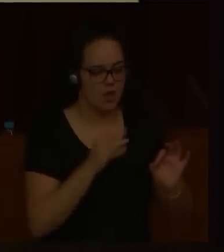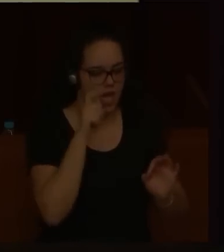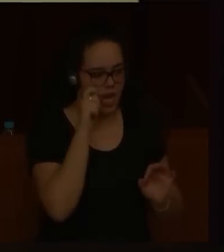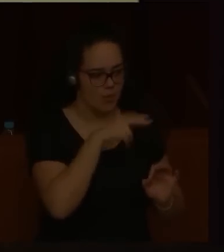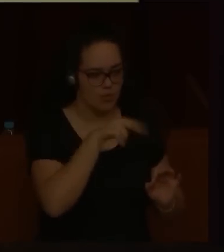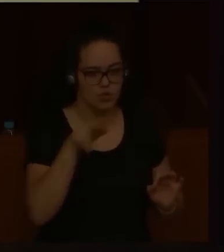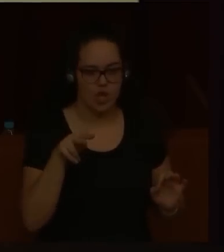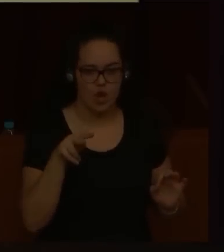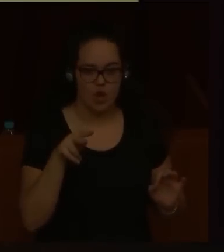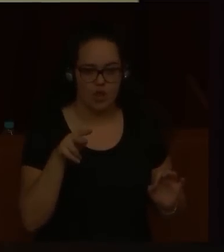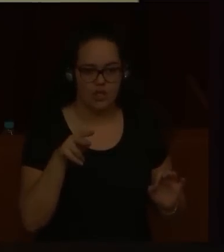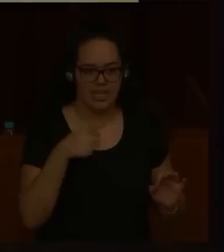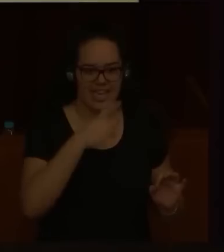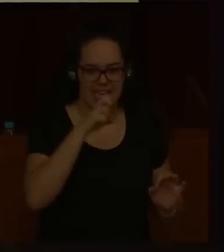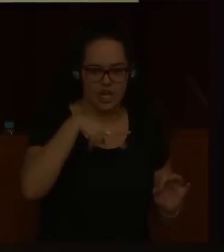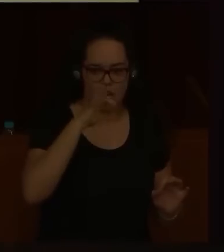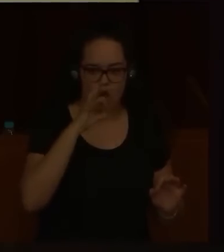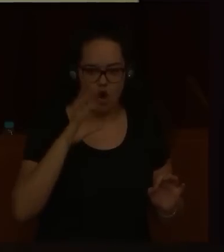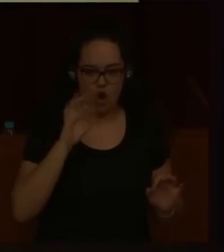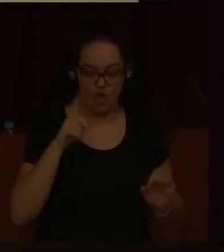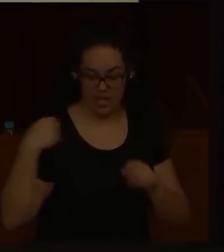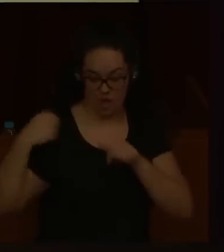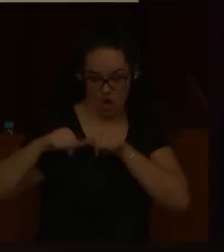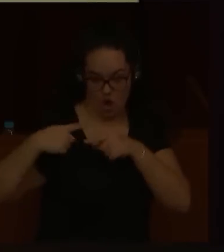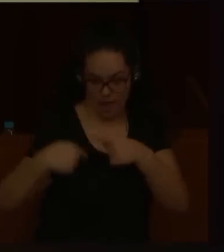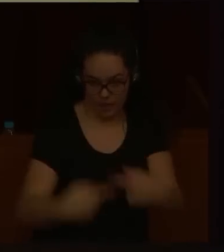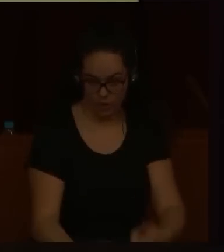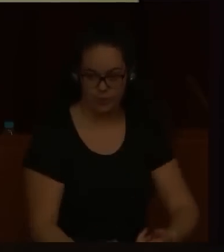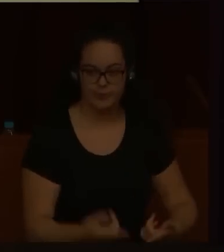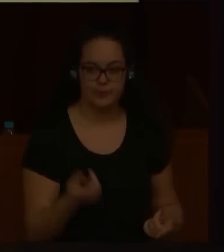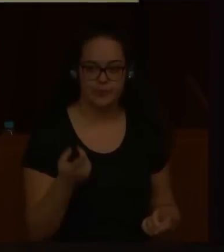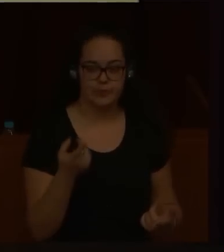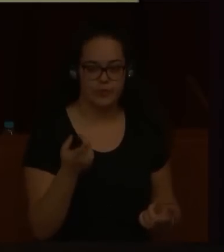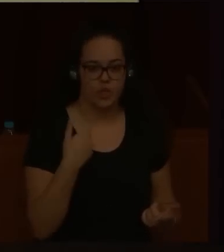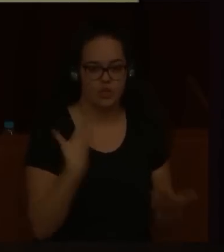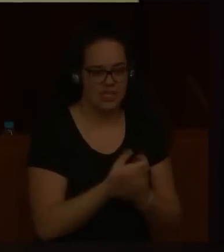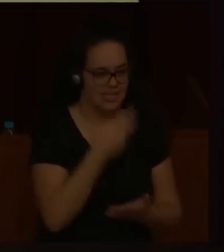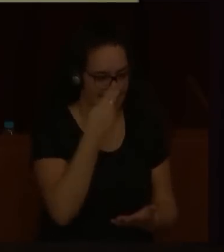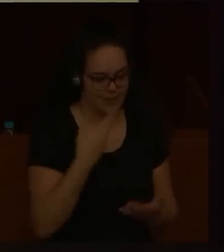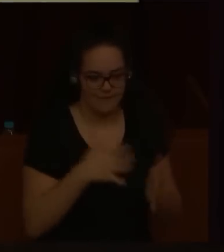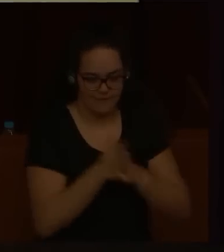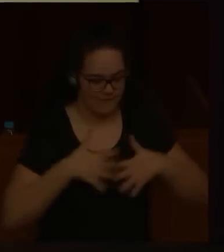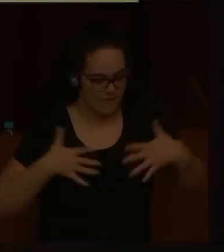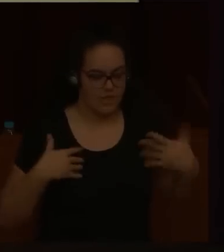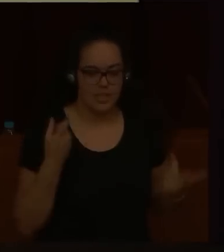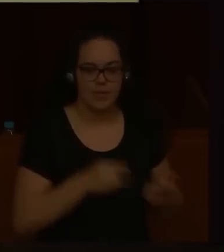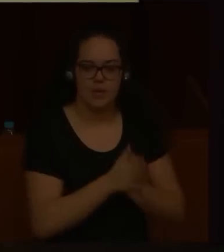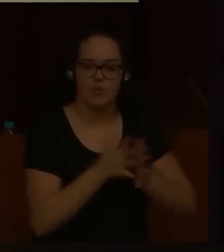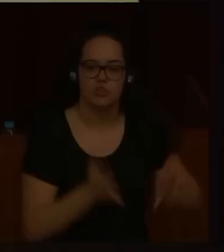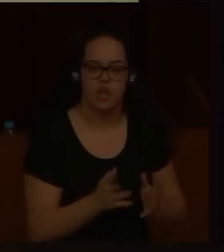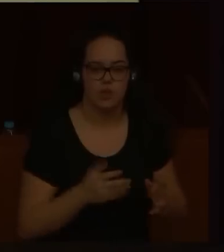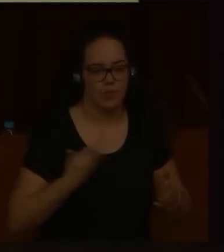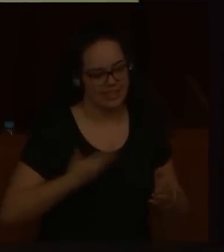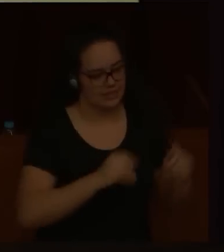para el nuevo museo, que esperamos con toda la ilusión y todo el interés, y ha impulsado ya importantes